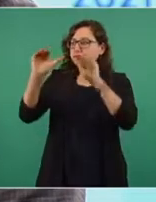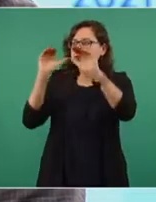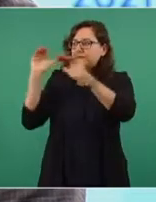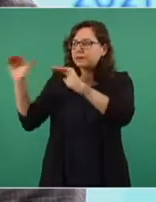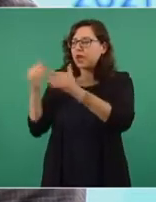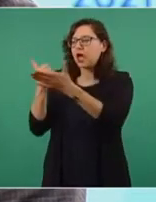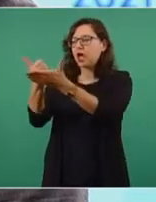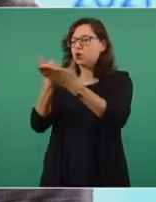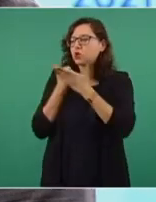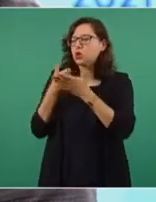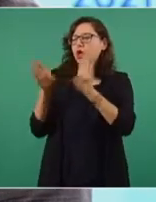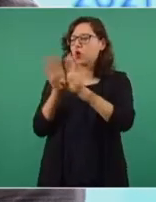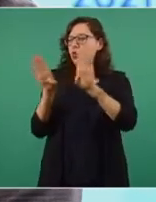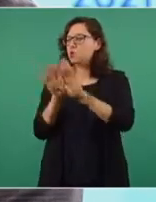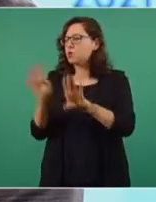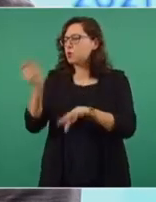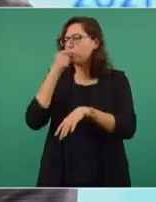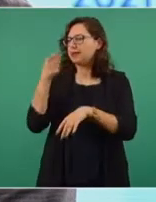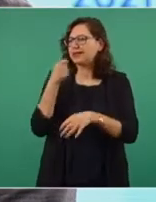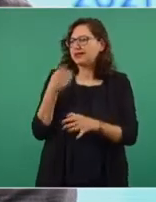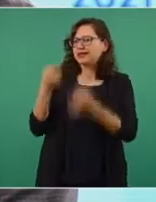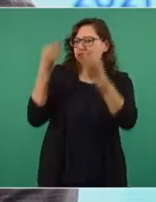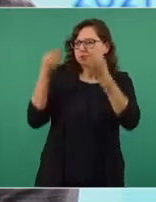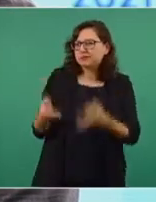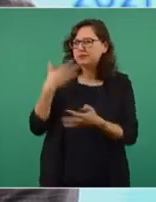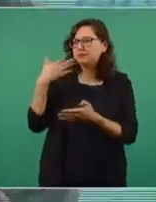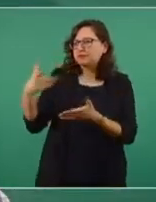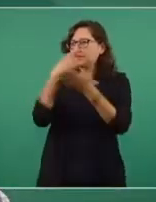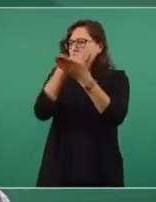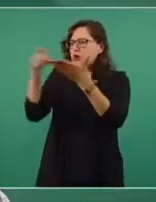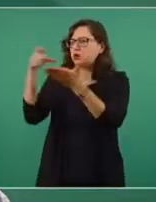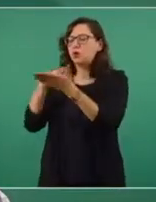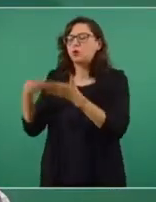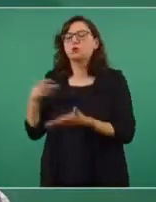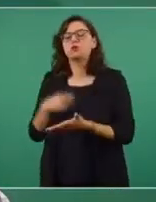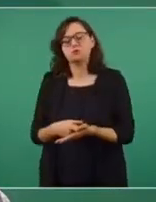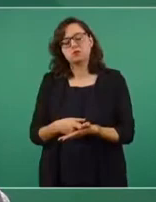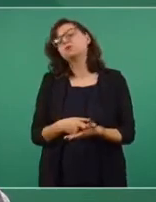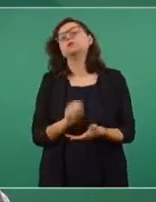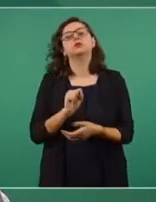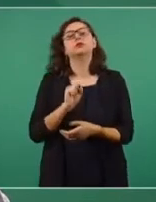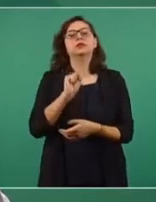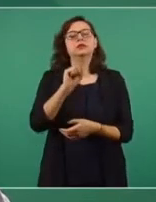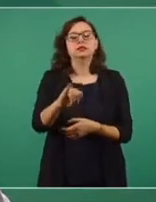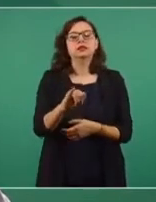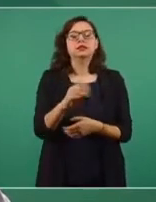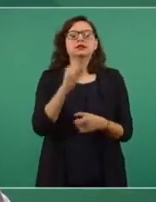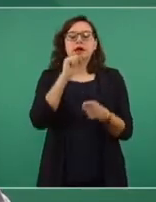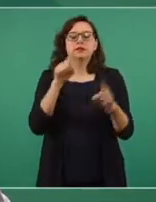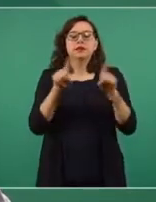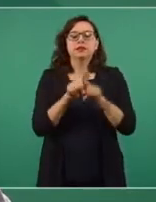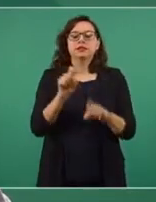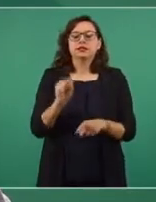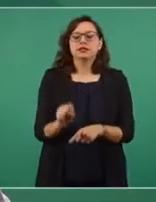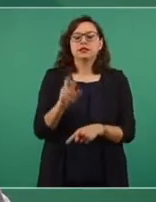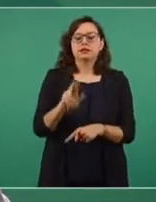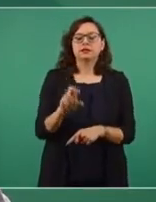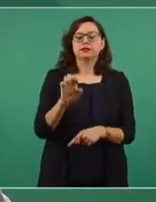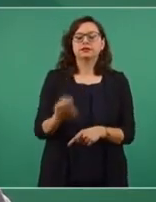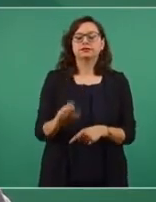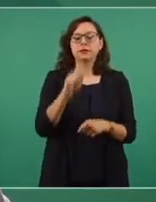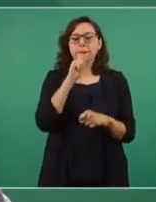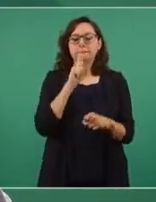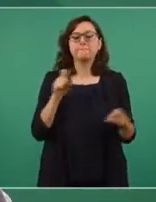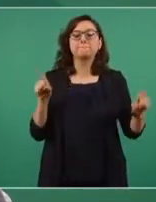acuerdos y convenios entre las instituciones federales con acompañamiento de la Secretaría de Relaciones Exteriores y el Cuerpo